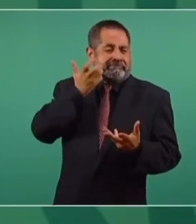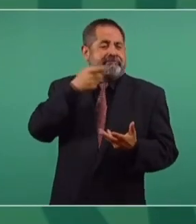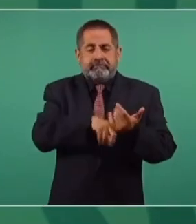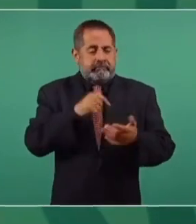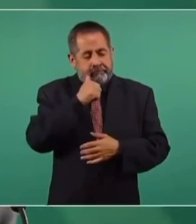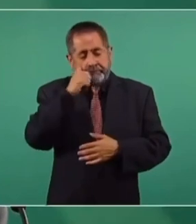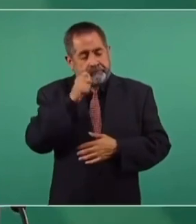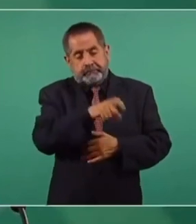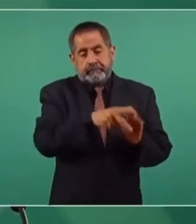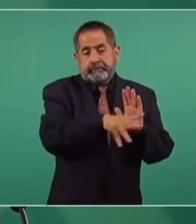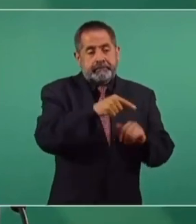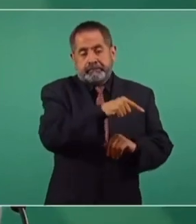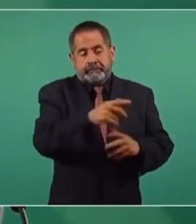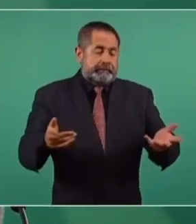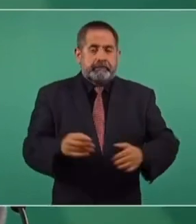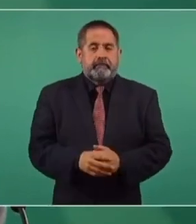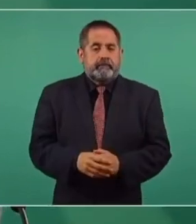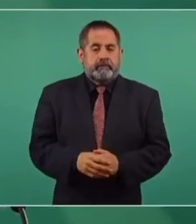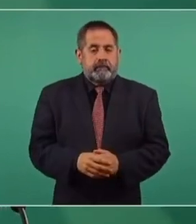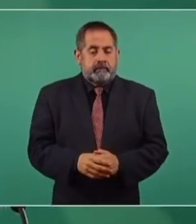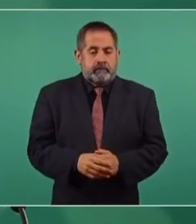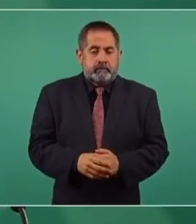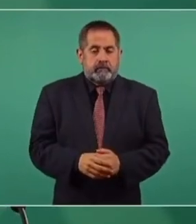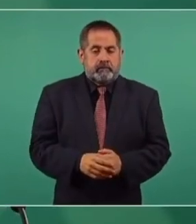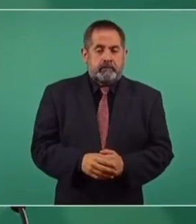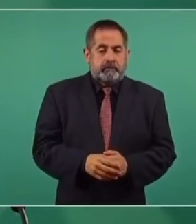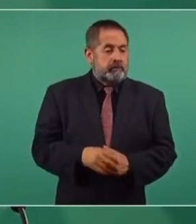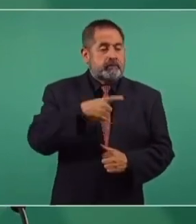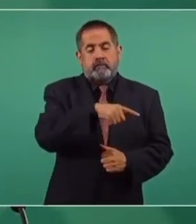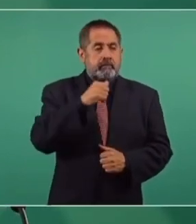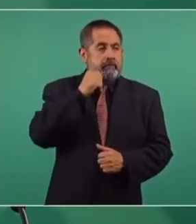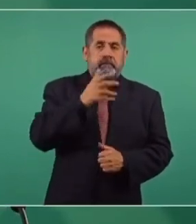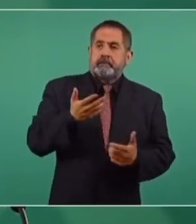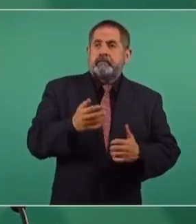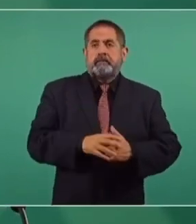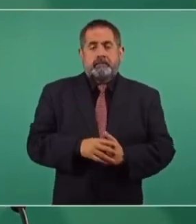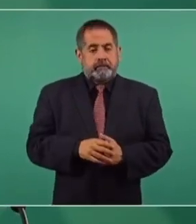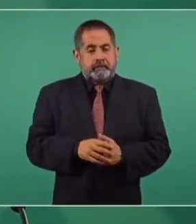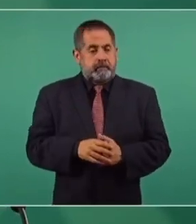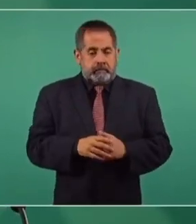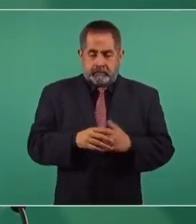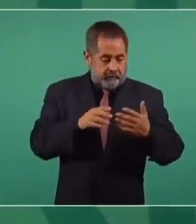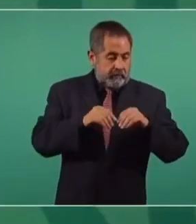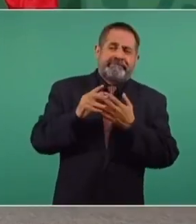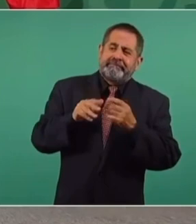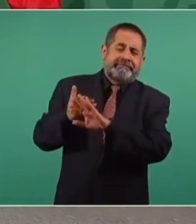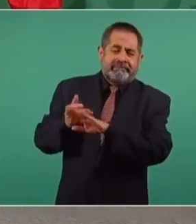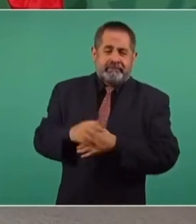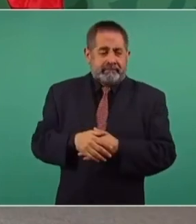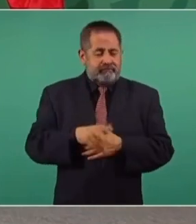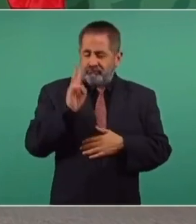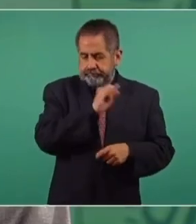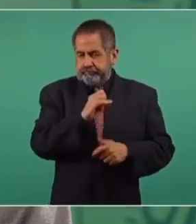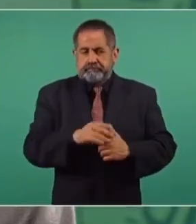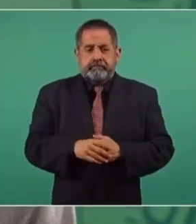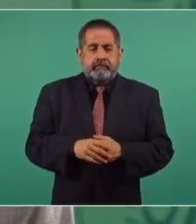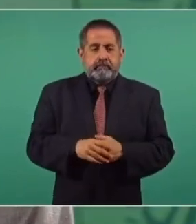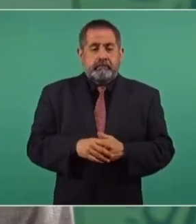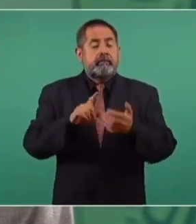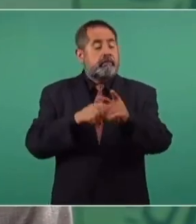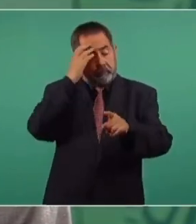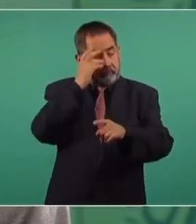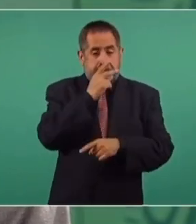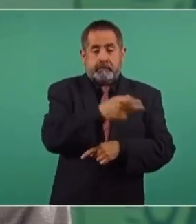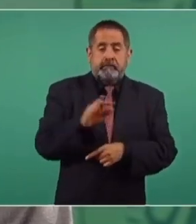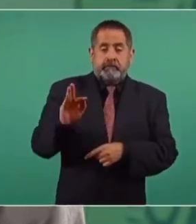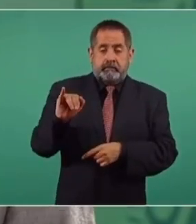más informan lo que les conviene y lo que nos afecta. Es prensa opositora. Acerca lo fifí quiero